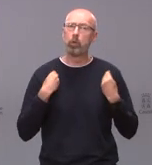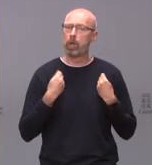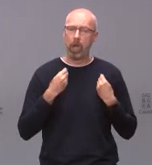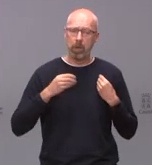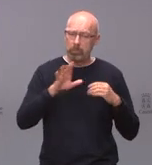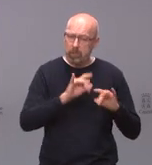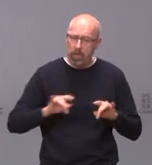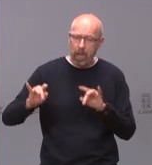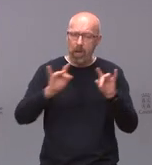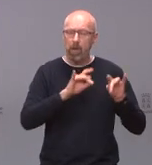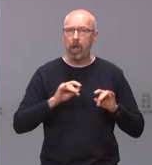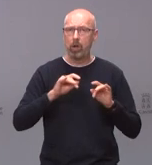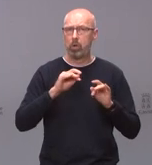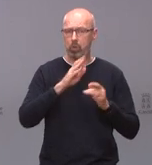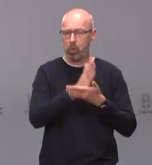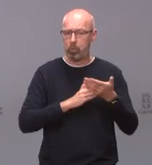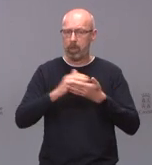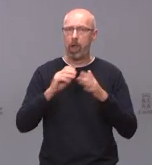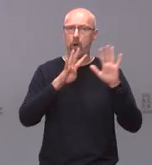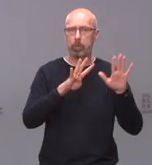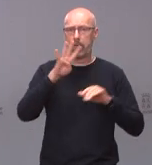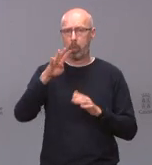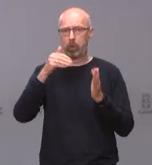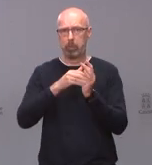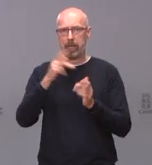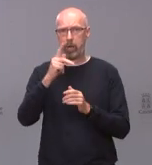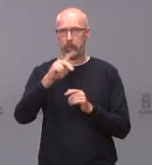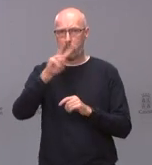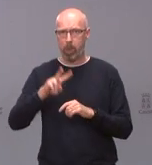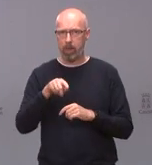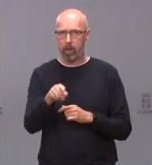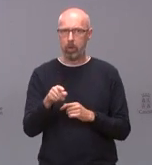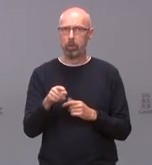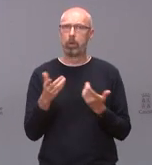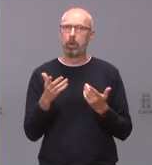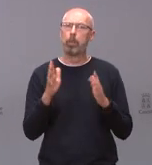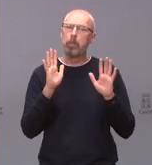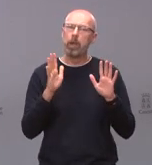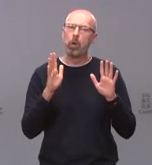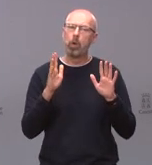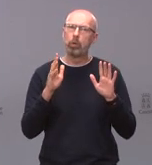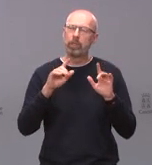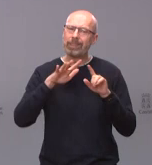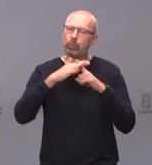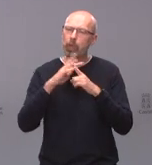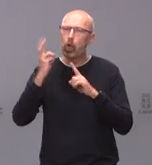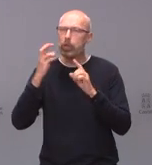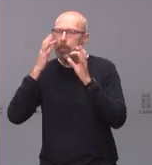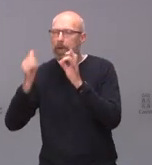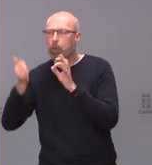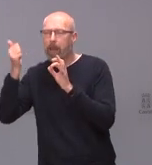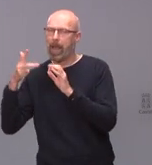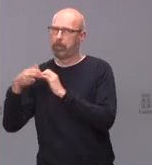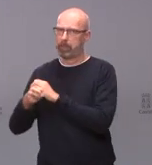superficie que tiene esta comunidad y evite situaciones de mayor riesgo. desde luego, mi consejo a la gente es que